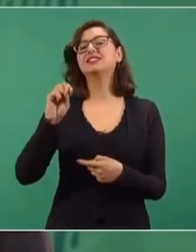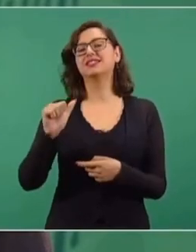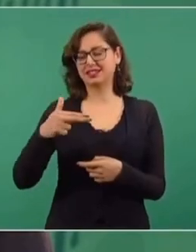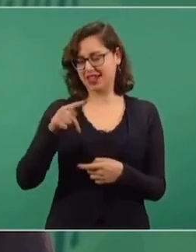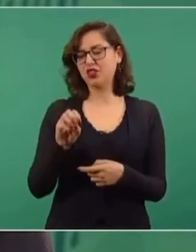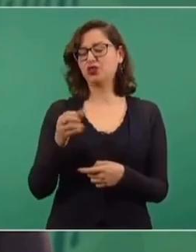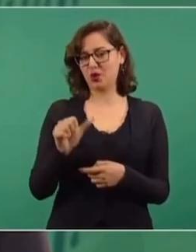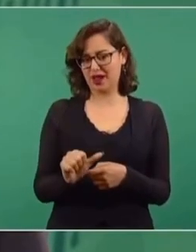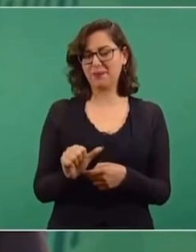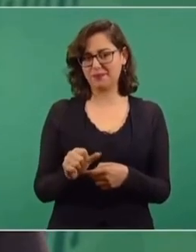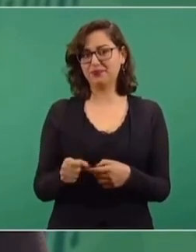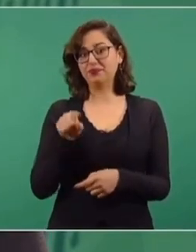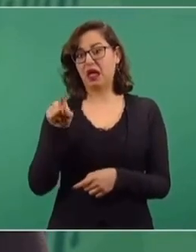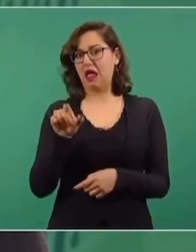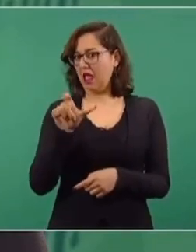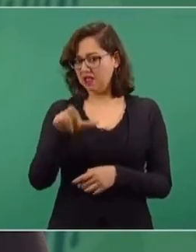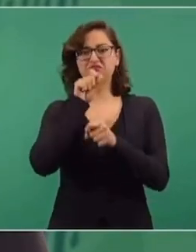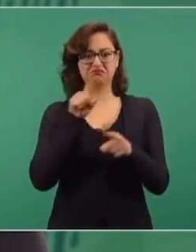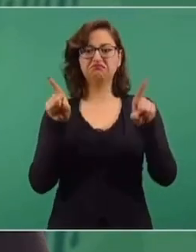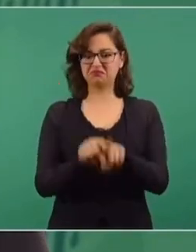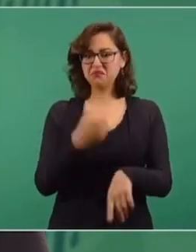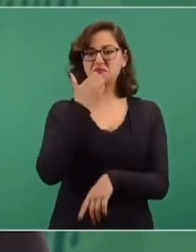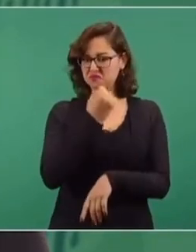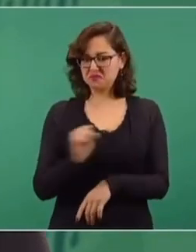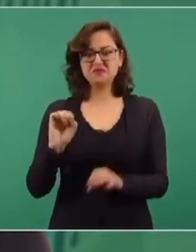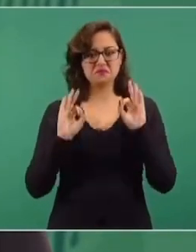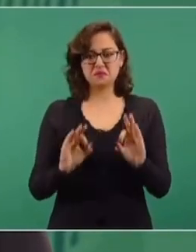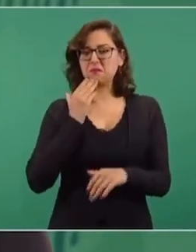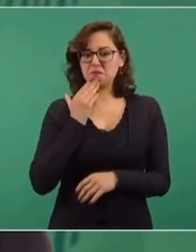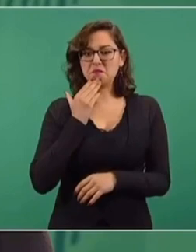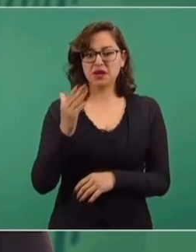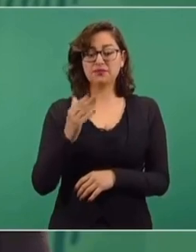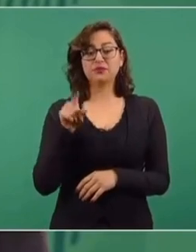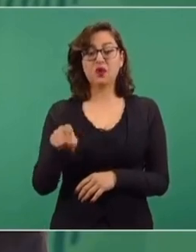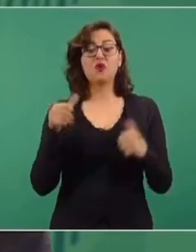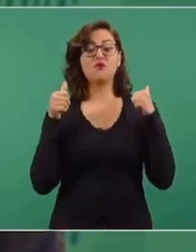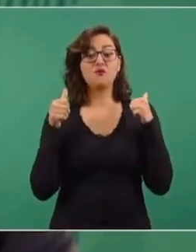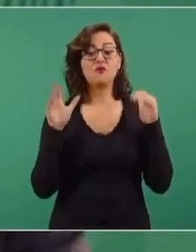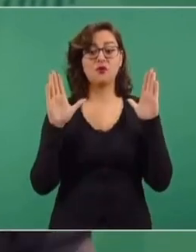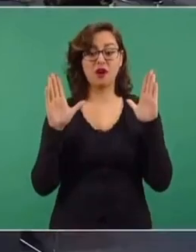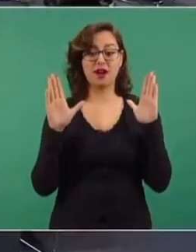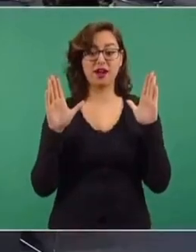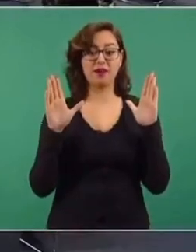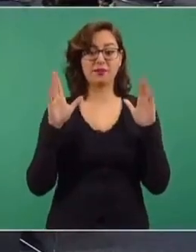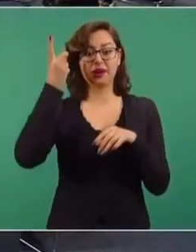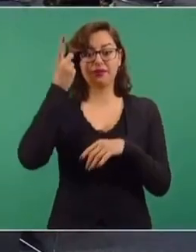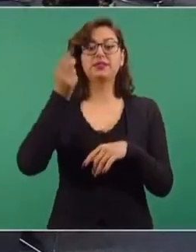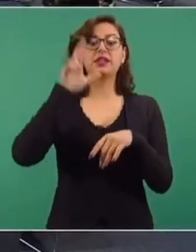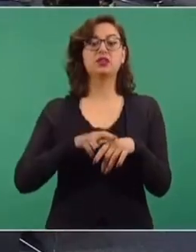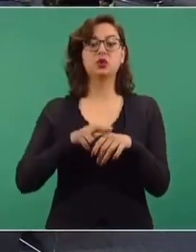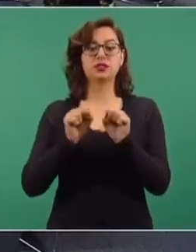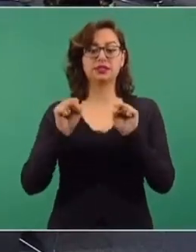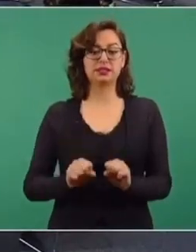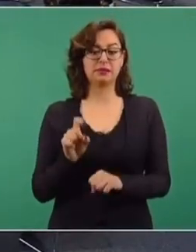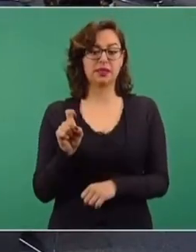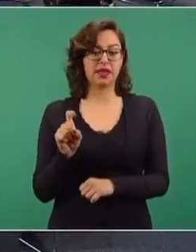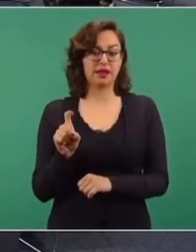Muy bueno Germán, fue el director del sistema de agua